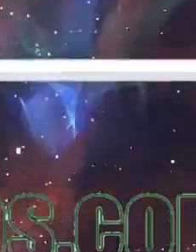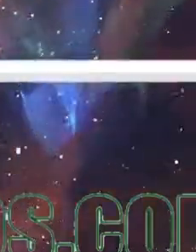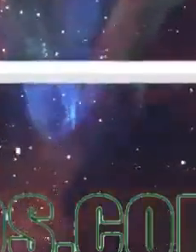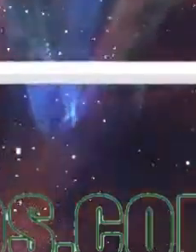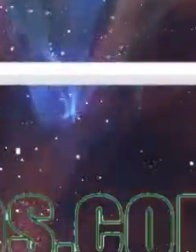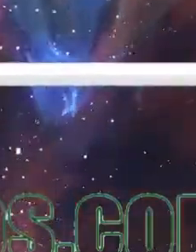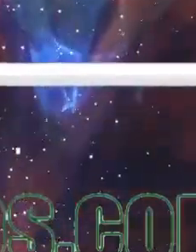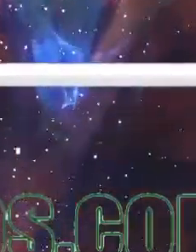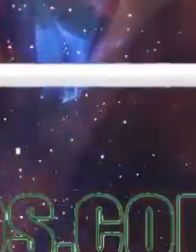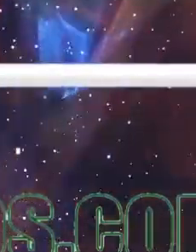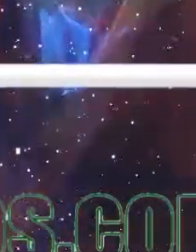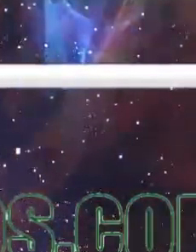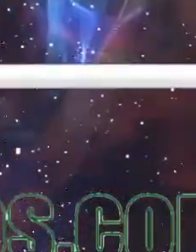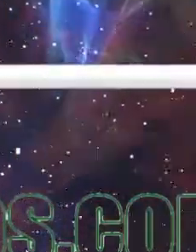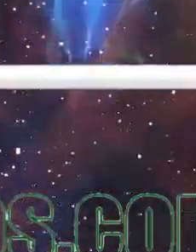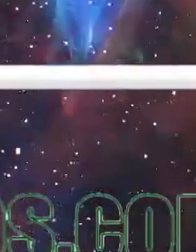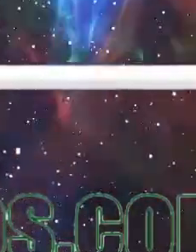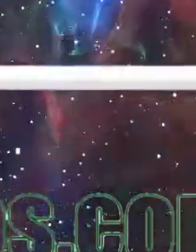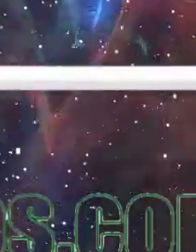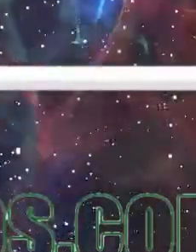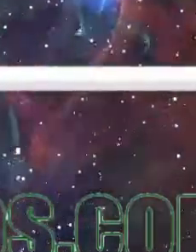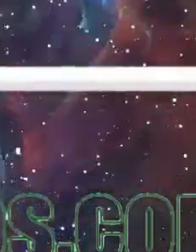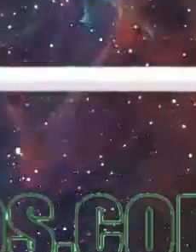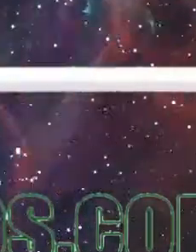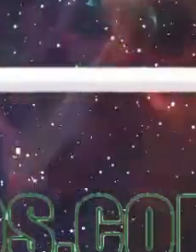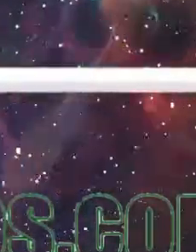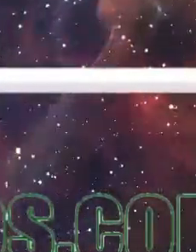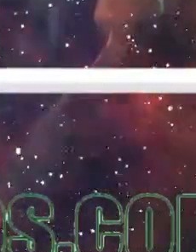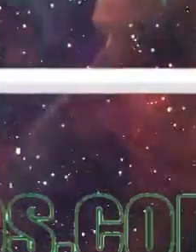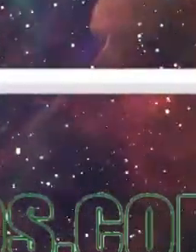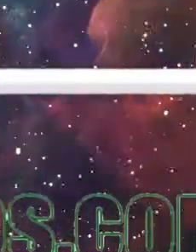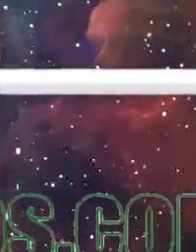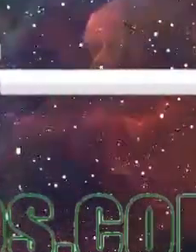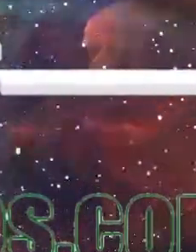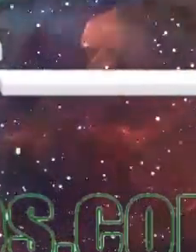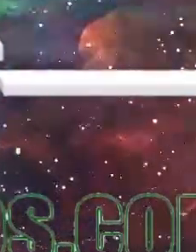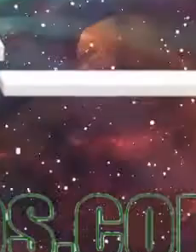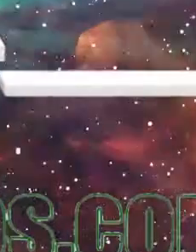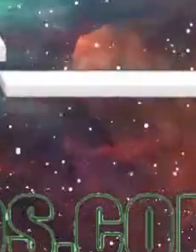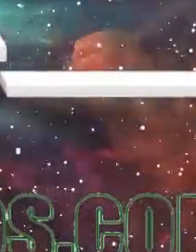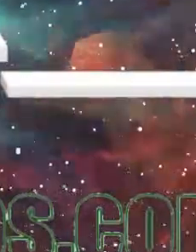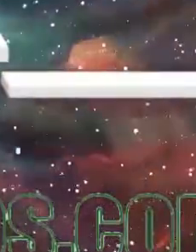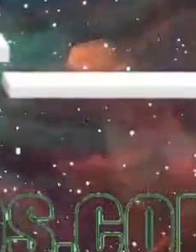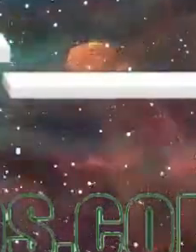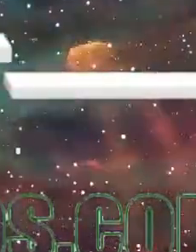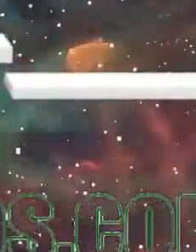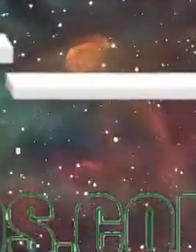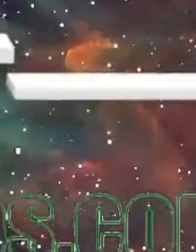¡Muchas gracias!